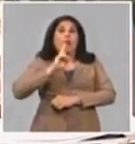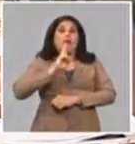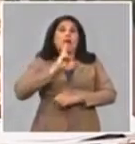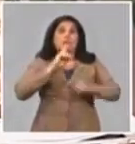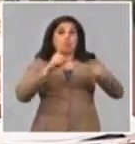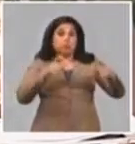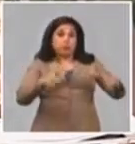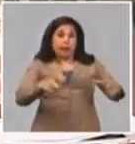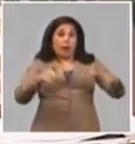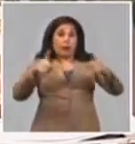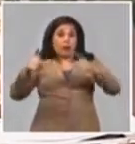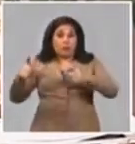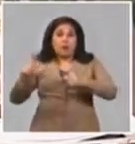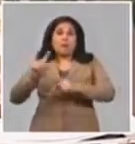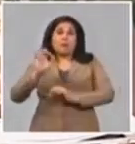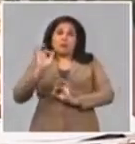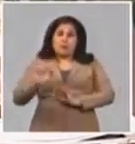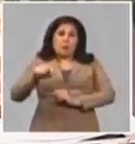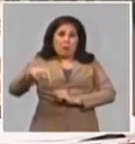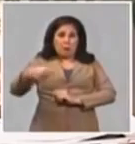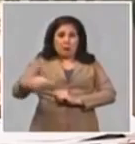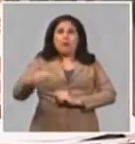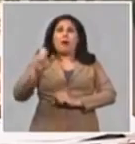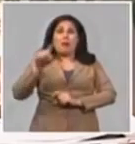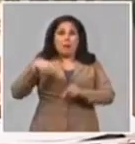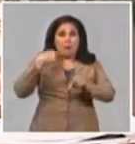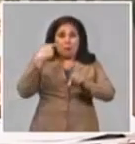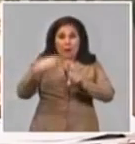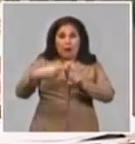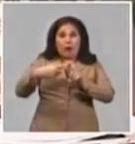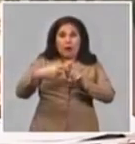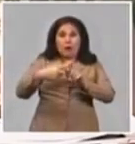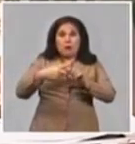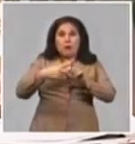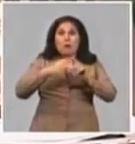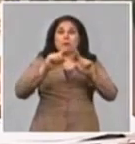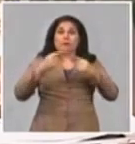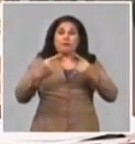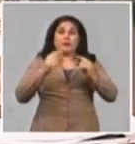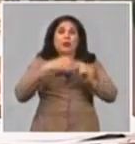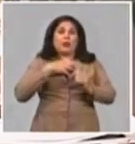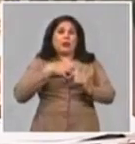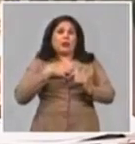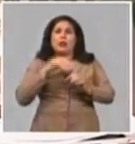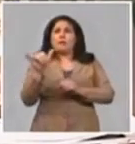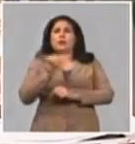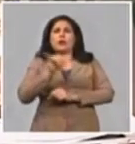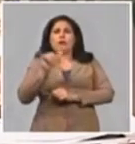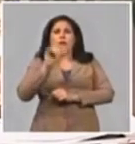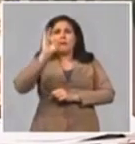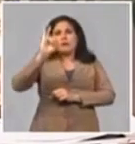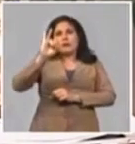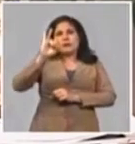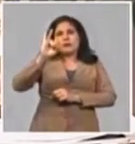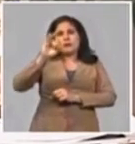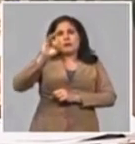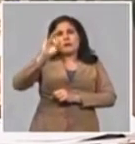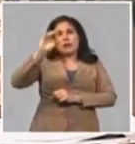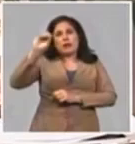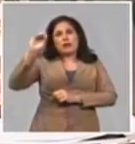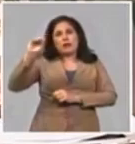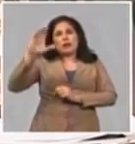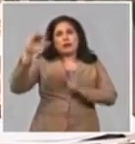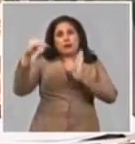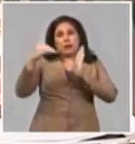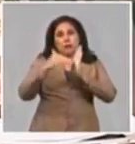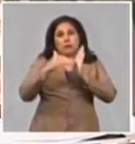todos los días, estoy seguro que mañana vamos a tener otras, con más de 708